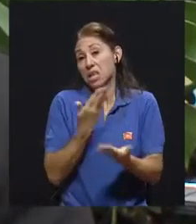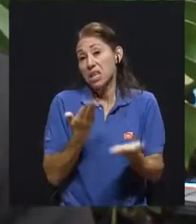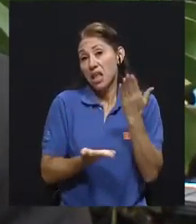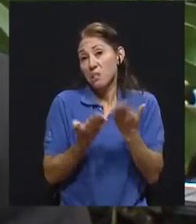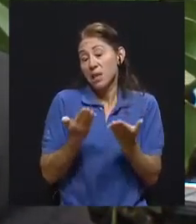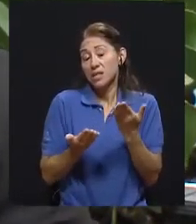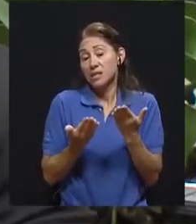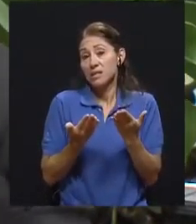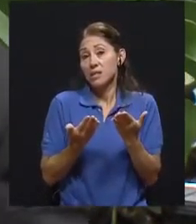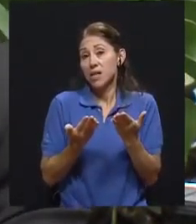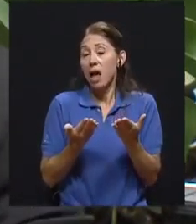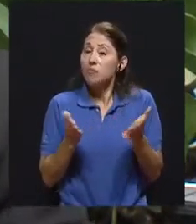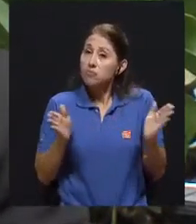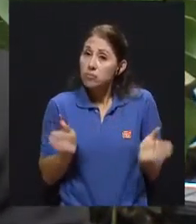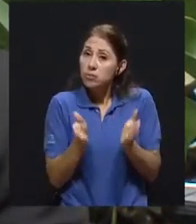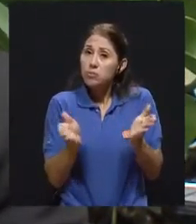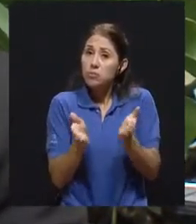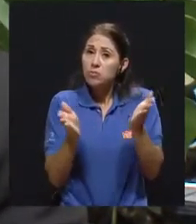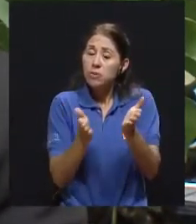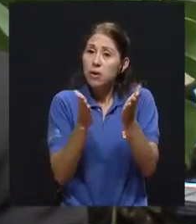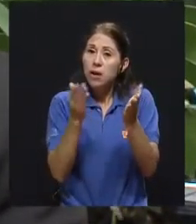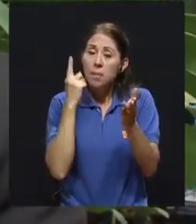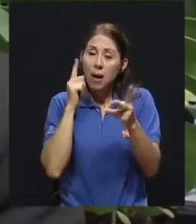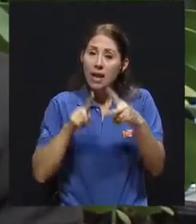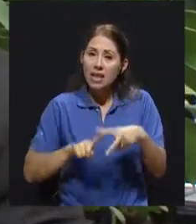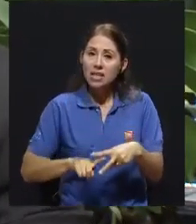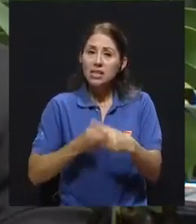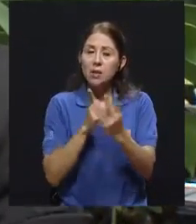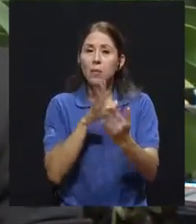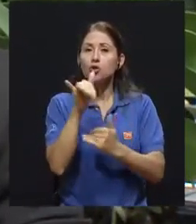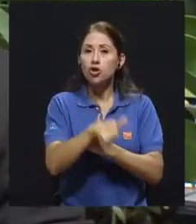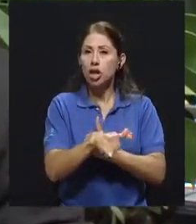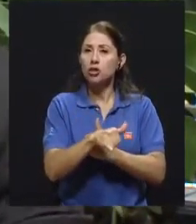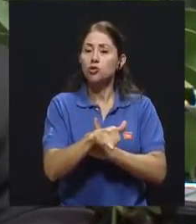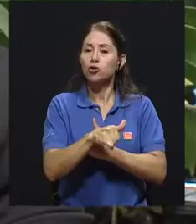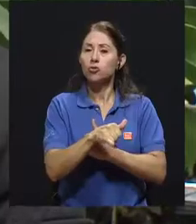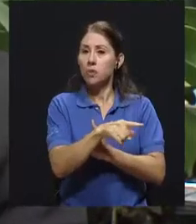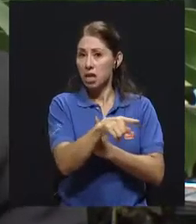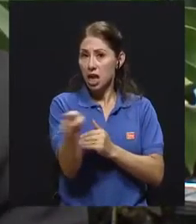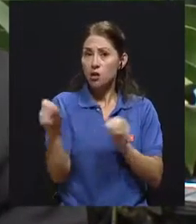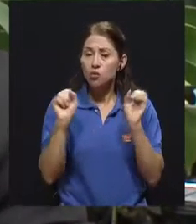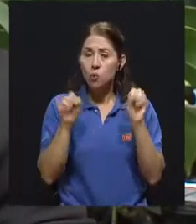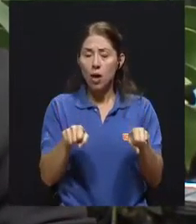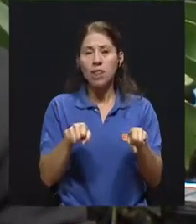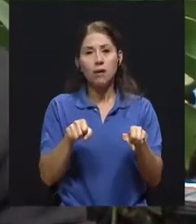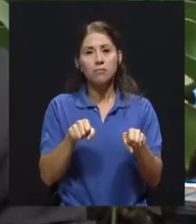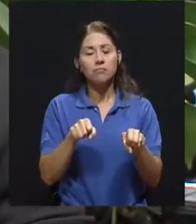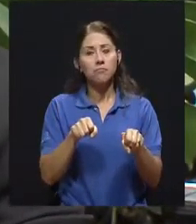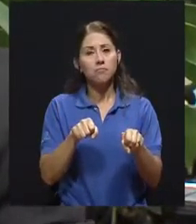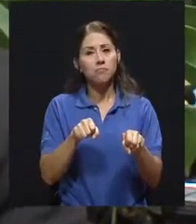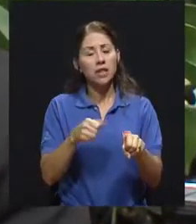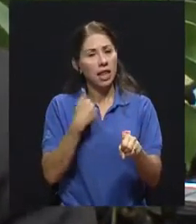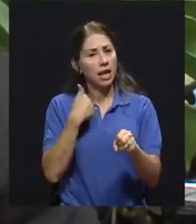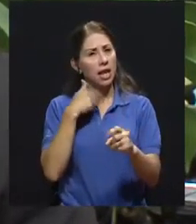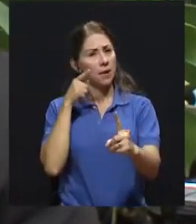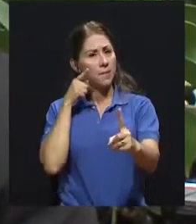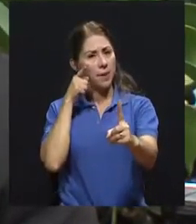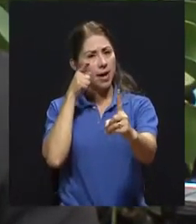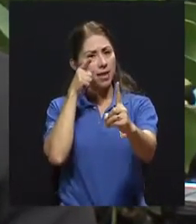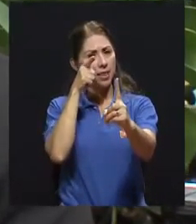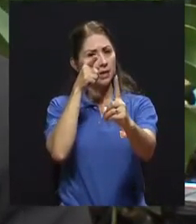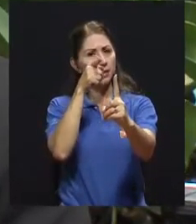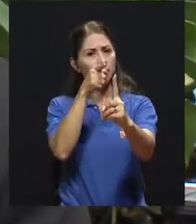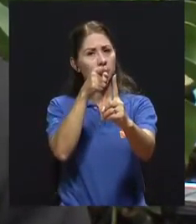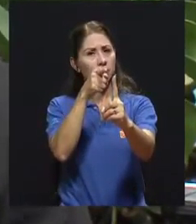como un buen aliciente para iniciar con proyectos que les permitan ir cumpliendo mejores metas y reforzando sus